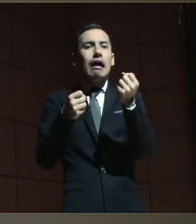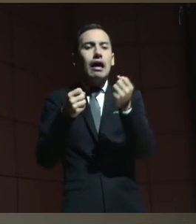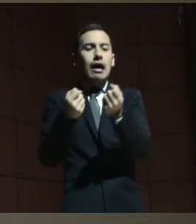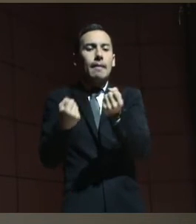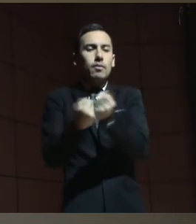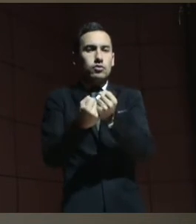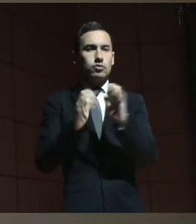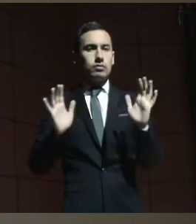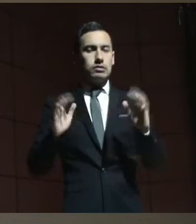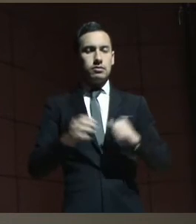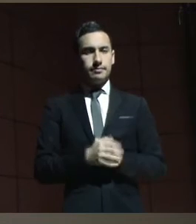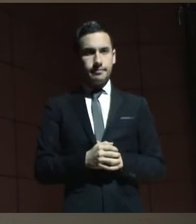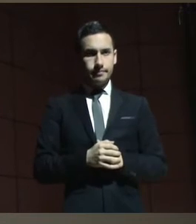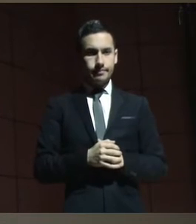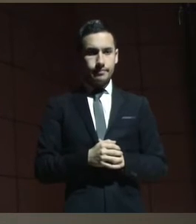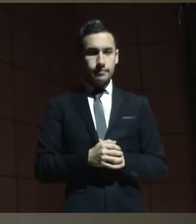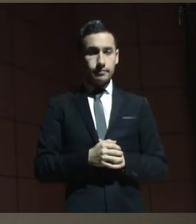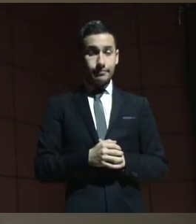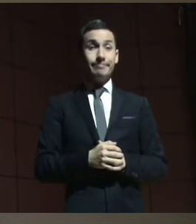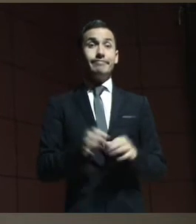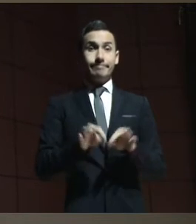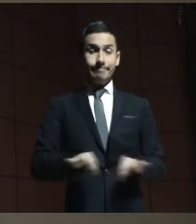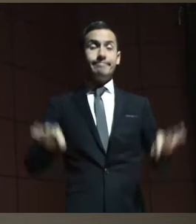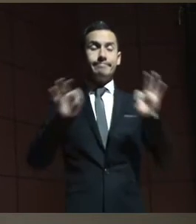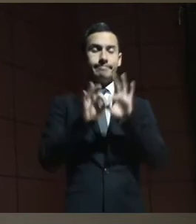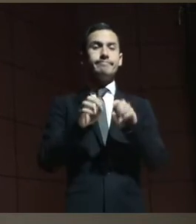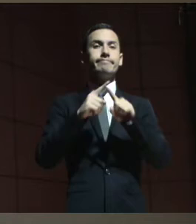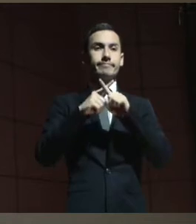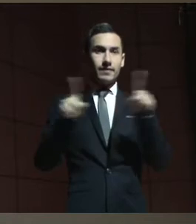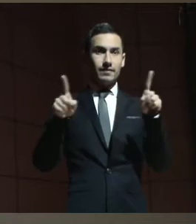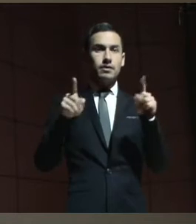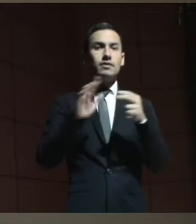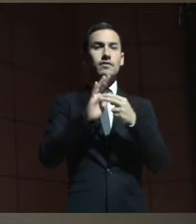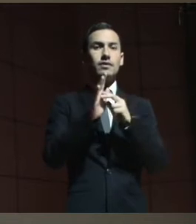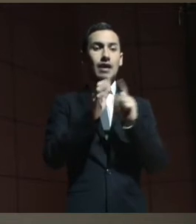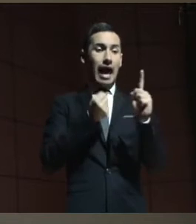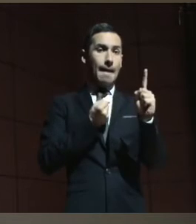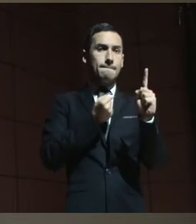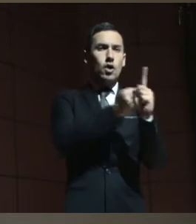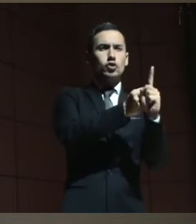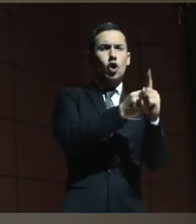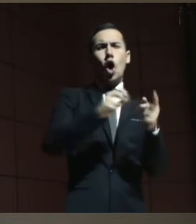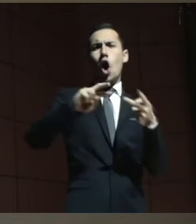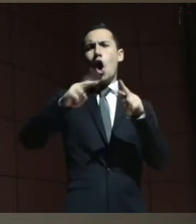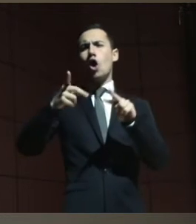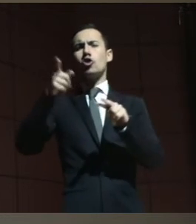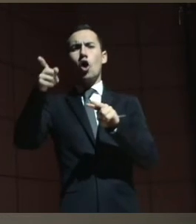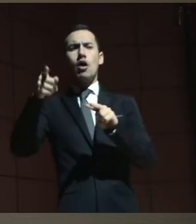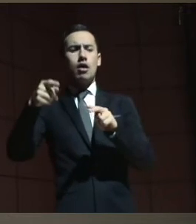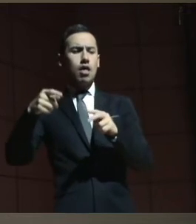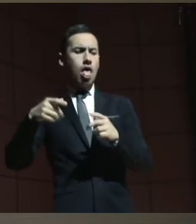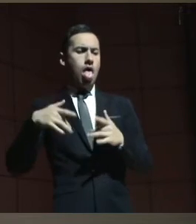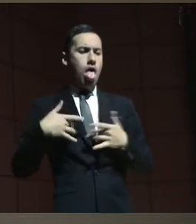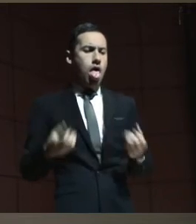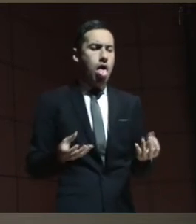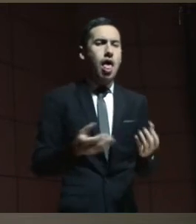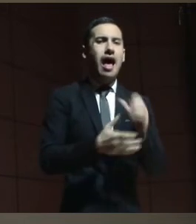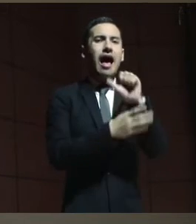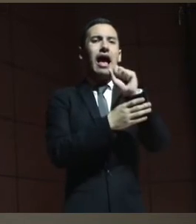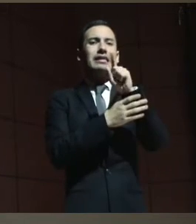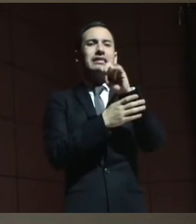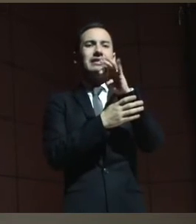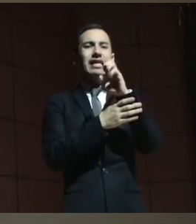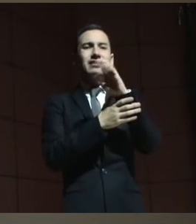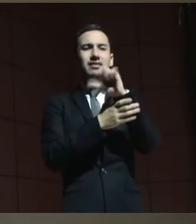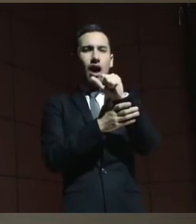Entonces hay que diferenciar lo que es el apoyo de la asistencia. La asistencia tiene que